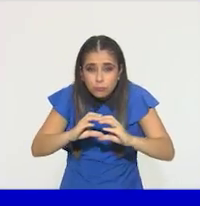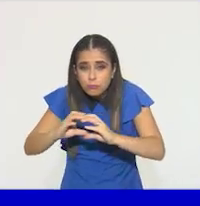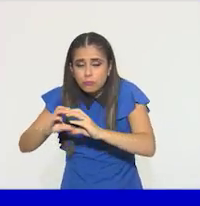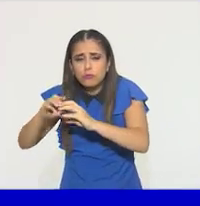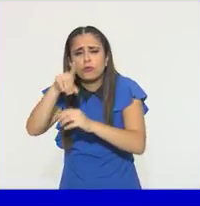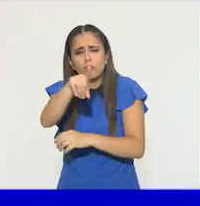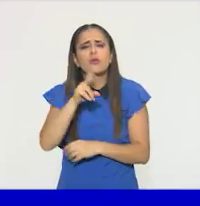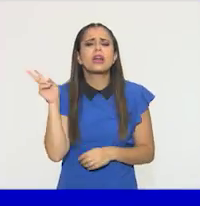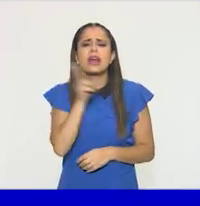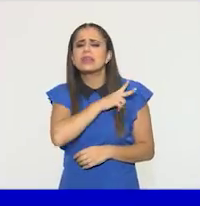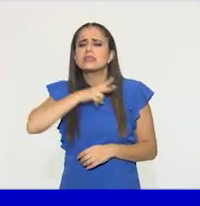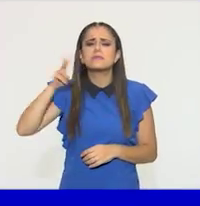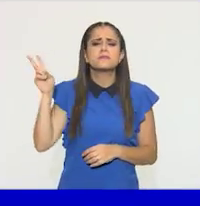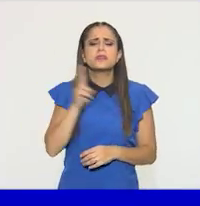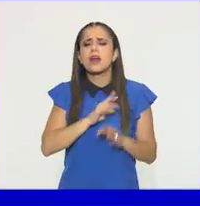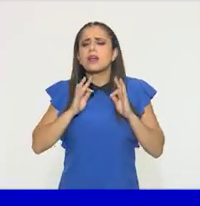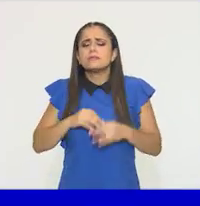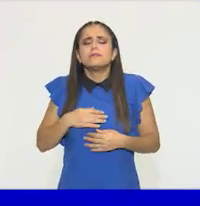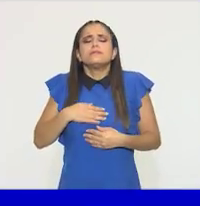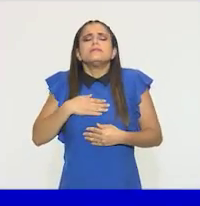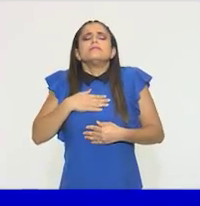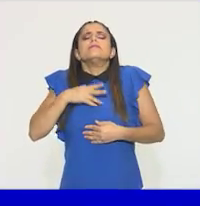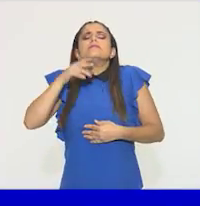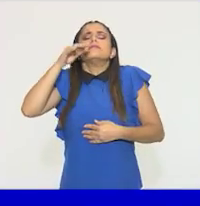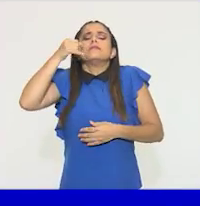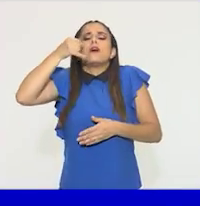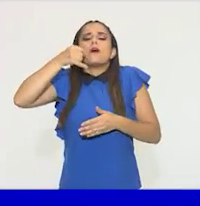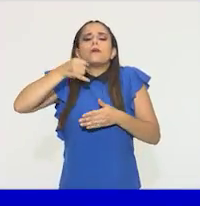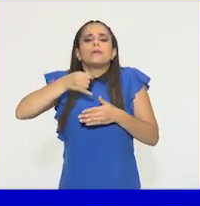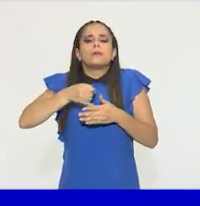tranquilos, respiramos profundo y lo seguimos.